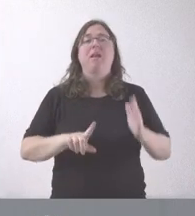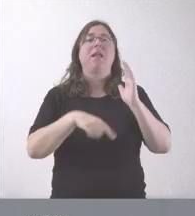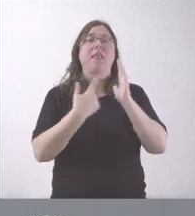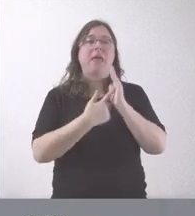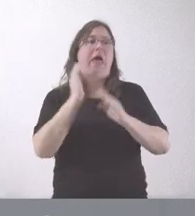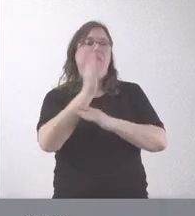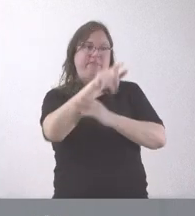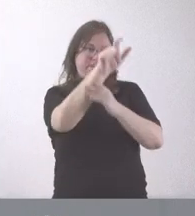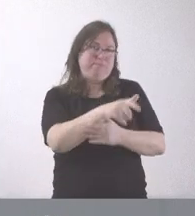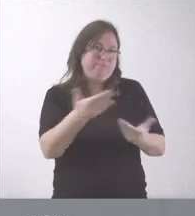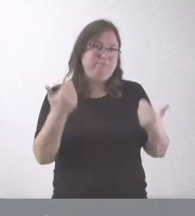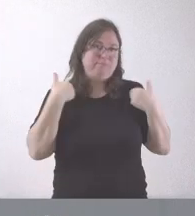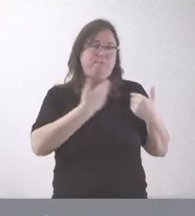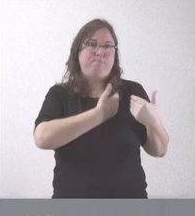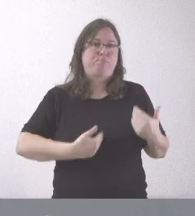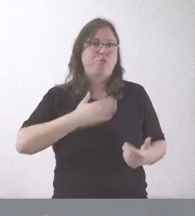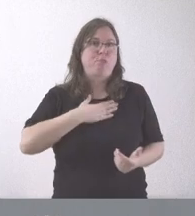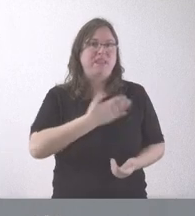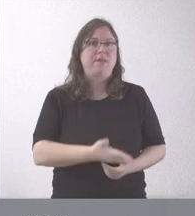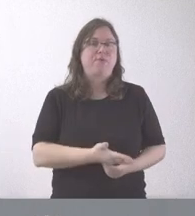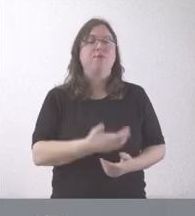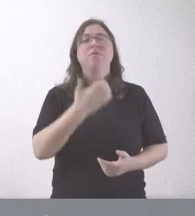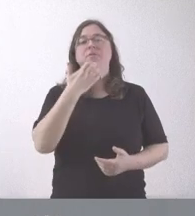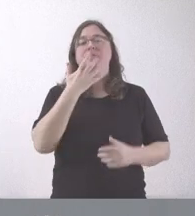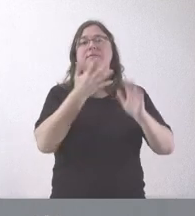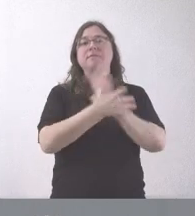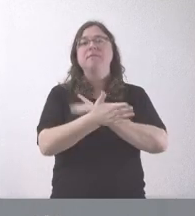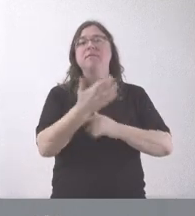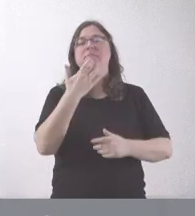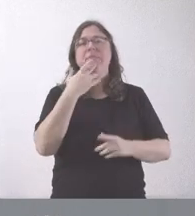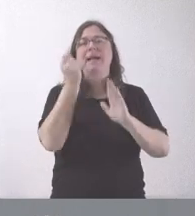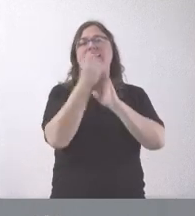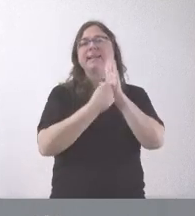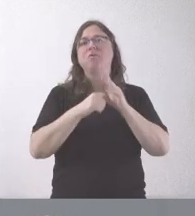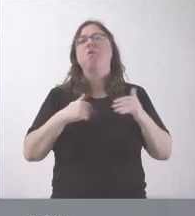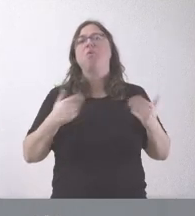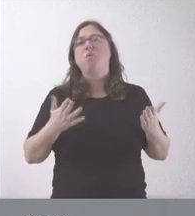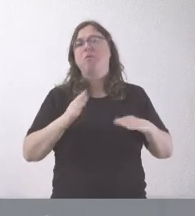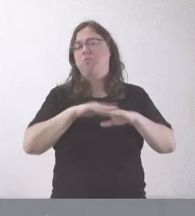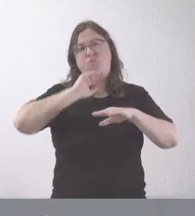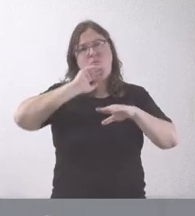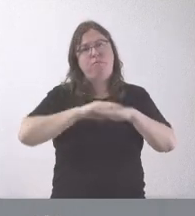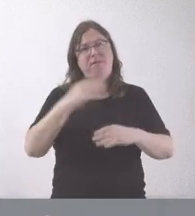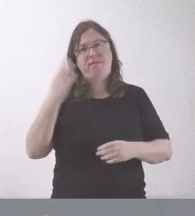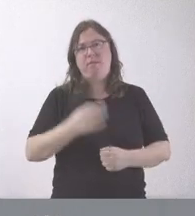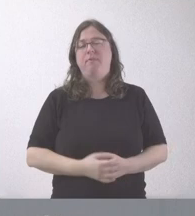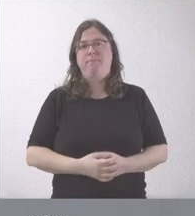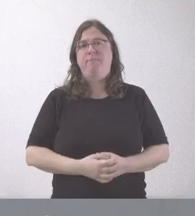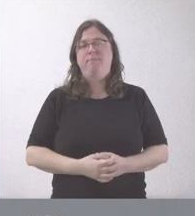al propietario de ese centro y que la ley establece cuáles son los criterios y, por tanto, habrá que cumplirlo. Es una